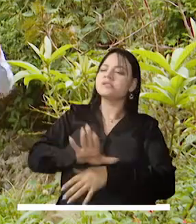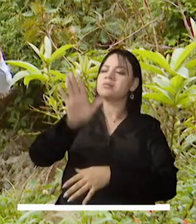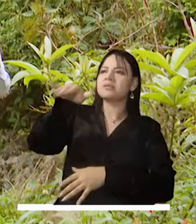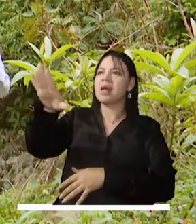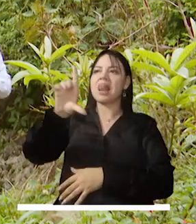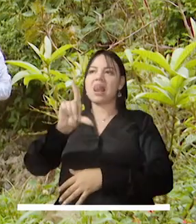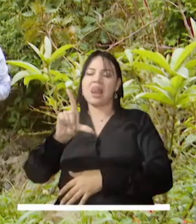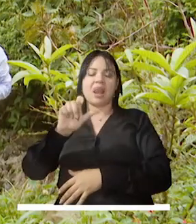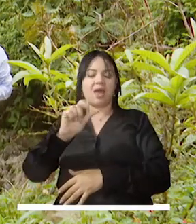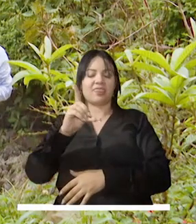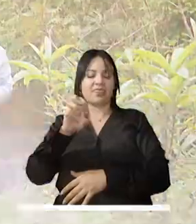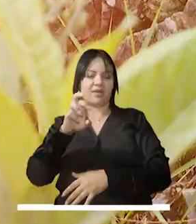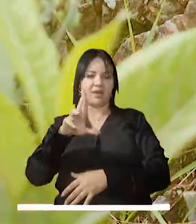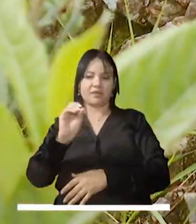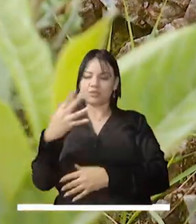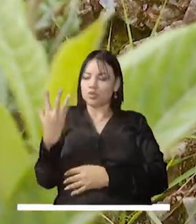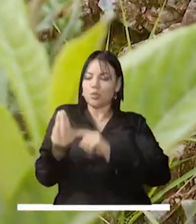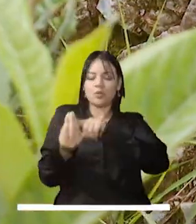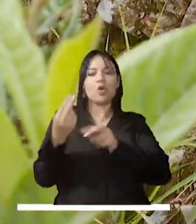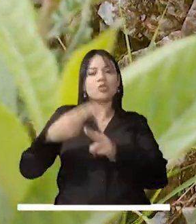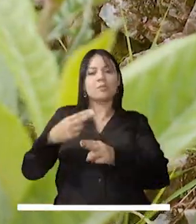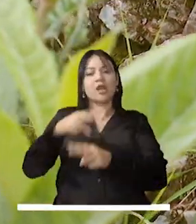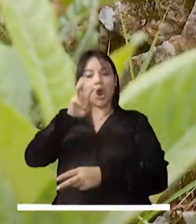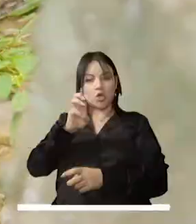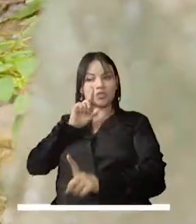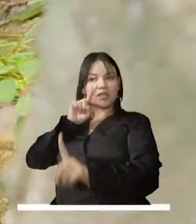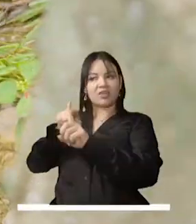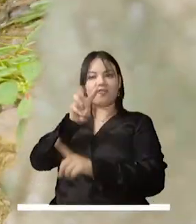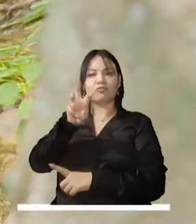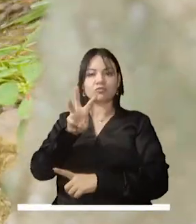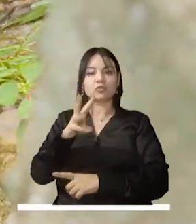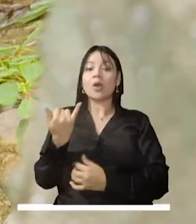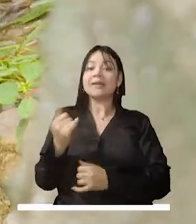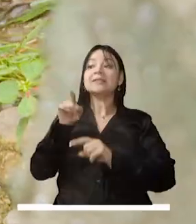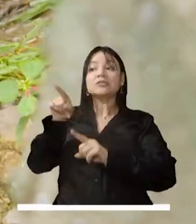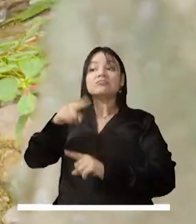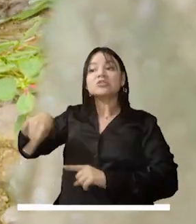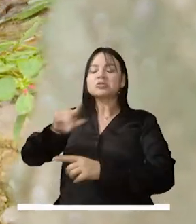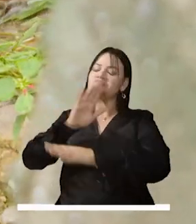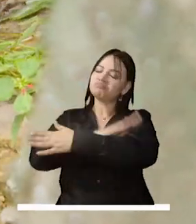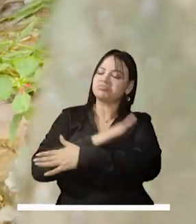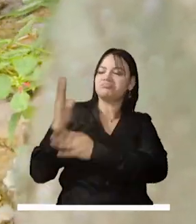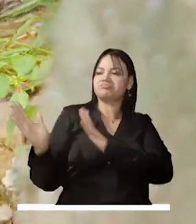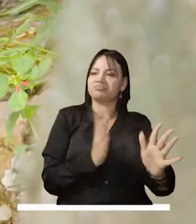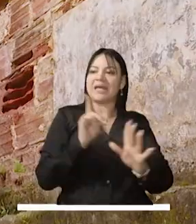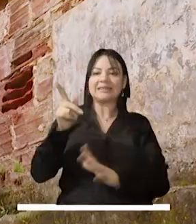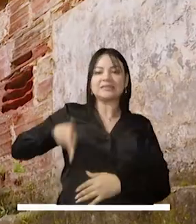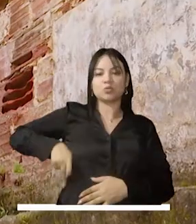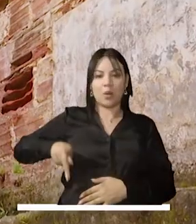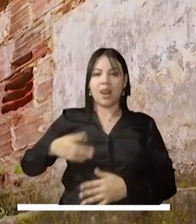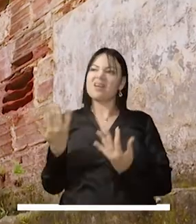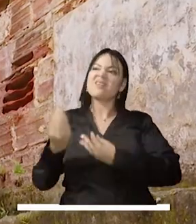se llama 8 por la 8, que tienen una escuela de cambio climático y que fueron al Consejo